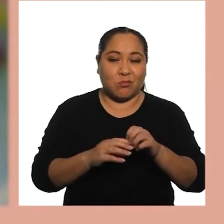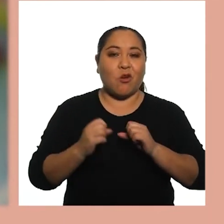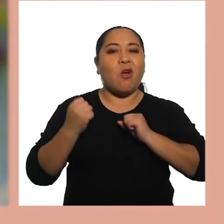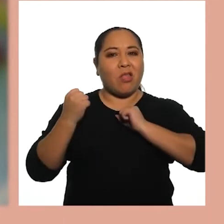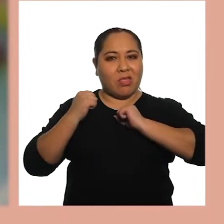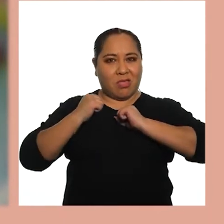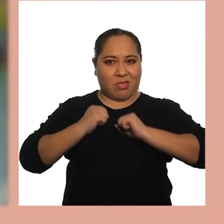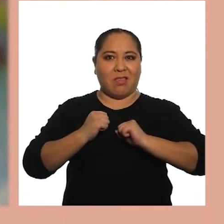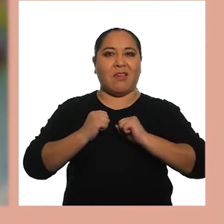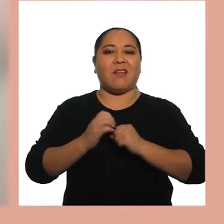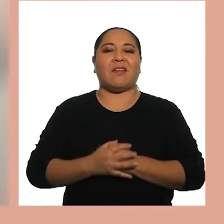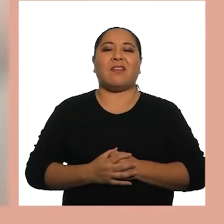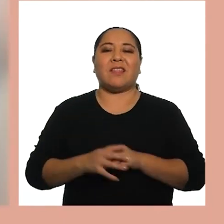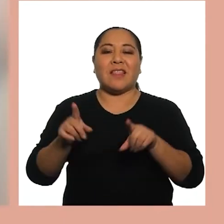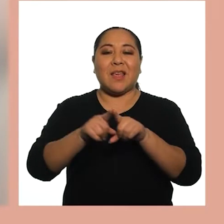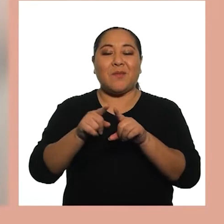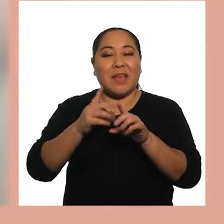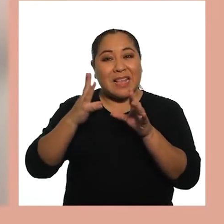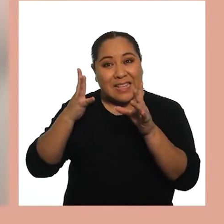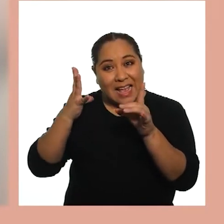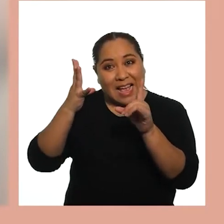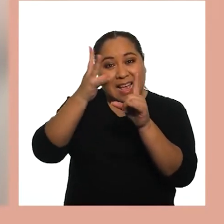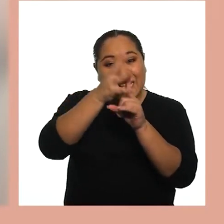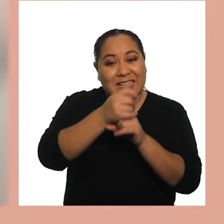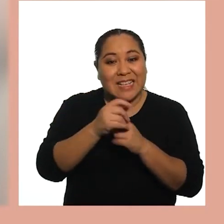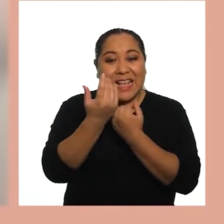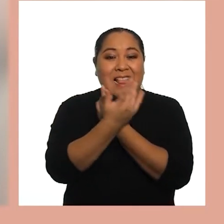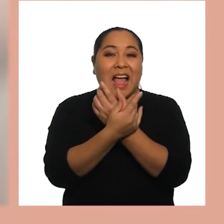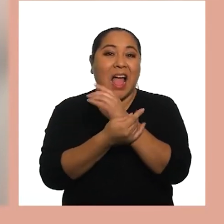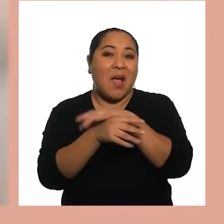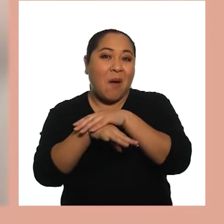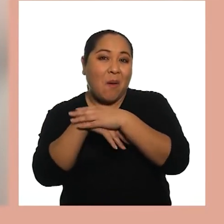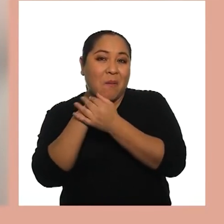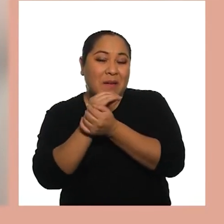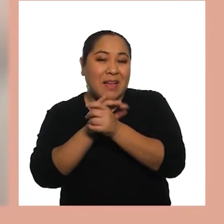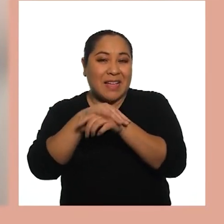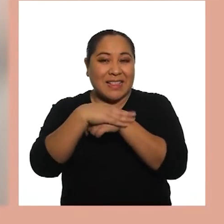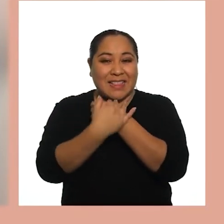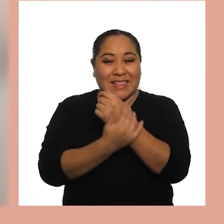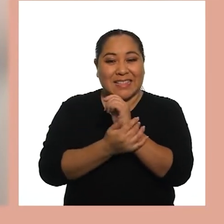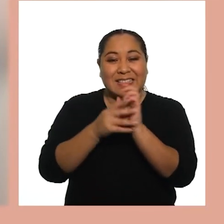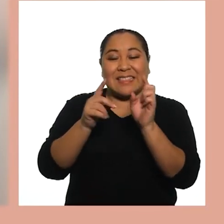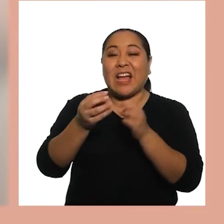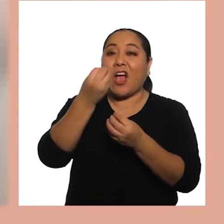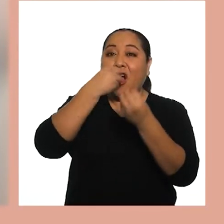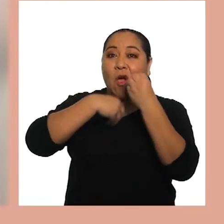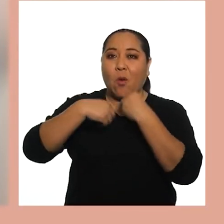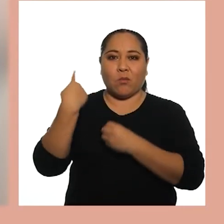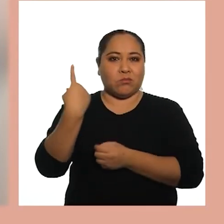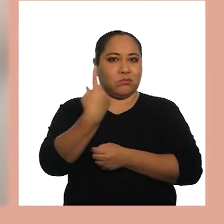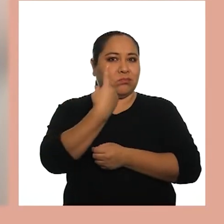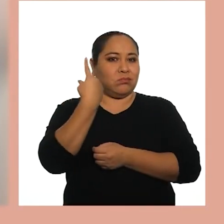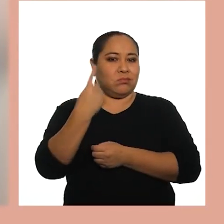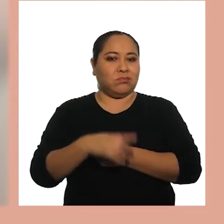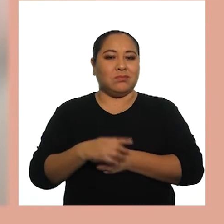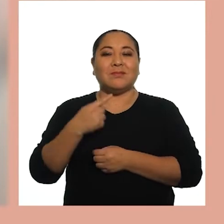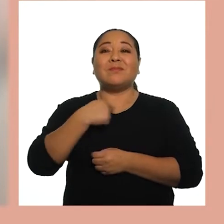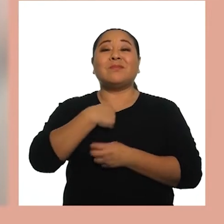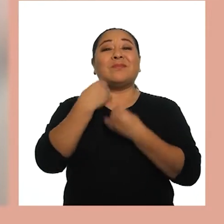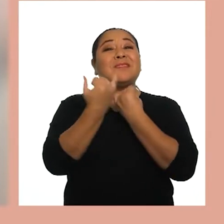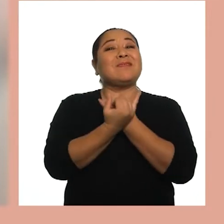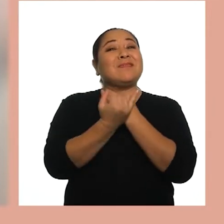Con seguridad También estoy logrando Lavarme las manos Y comer solo